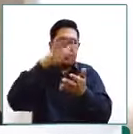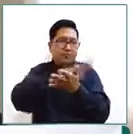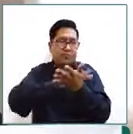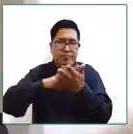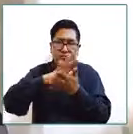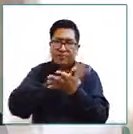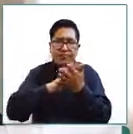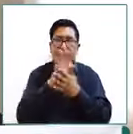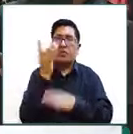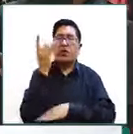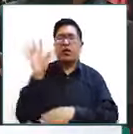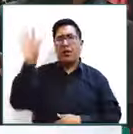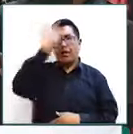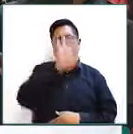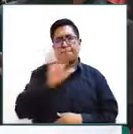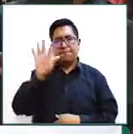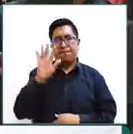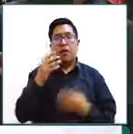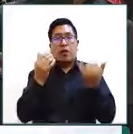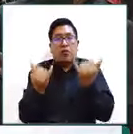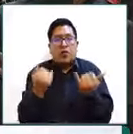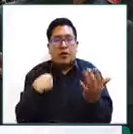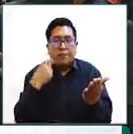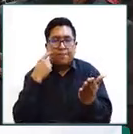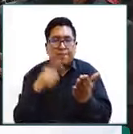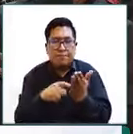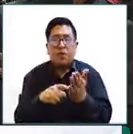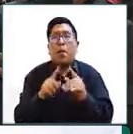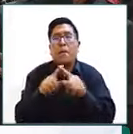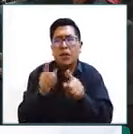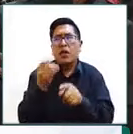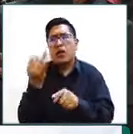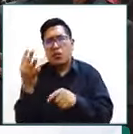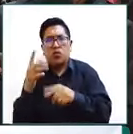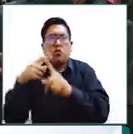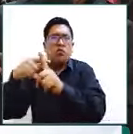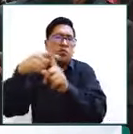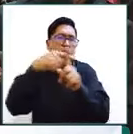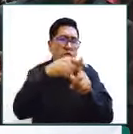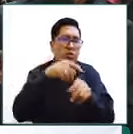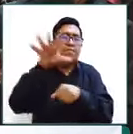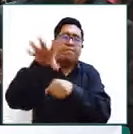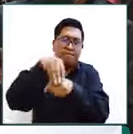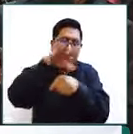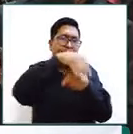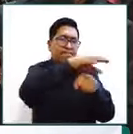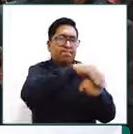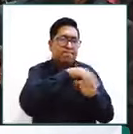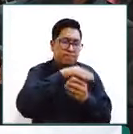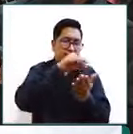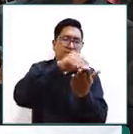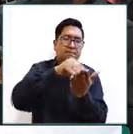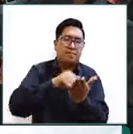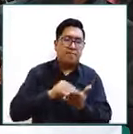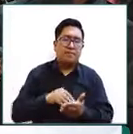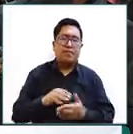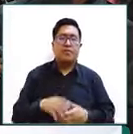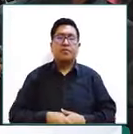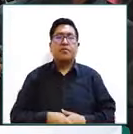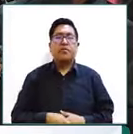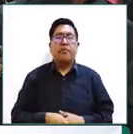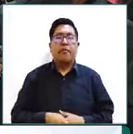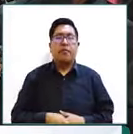sin embargo volvemos a rescatar las buenas prácticas que se van produciendo en algunos distritos